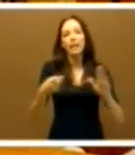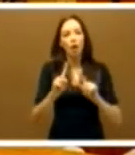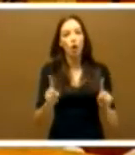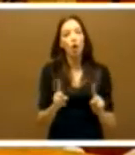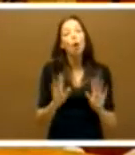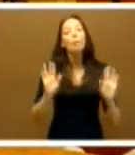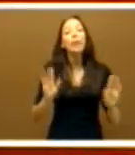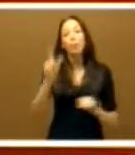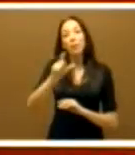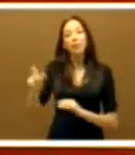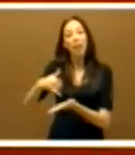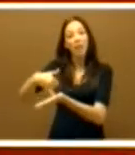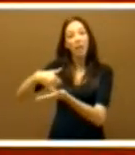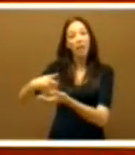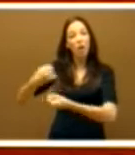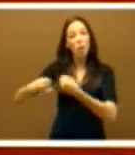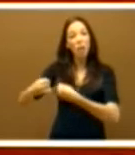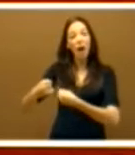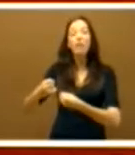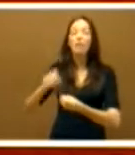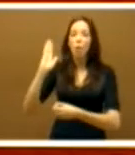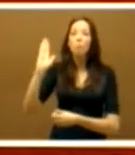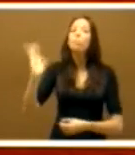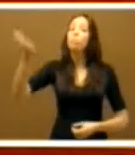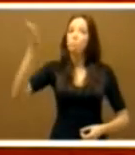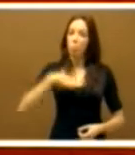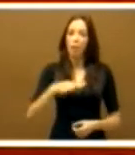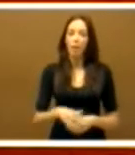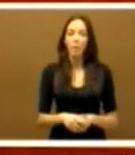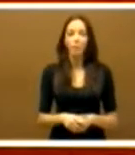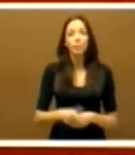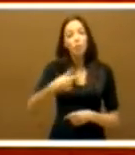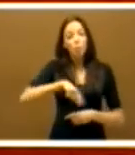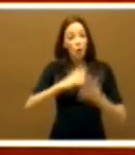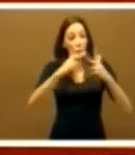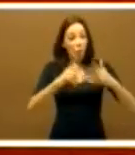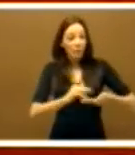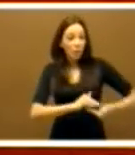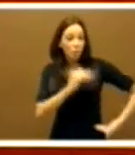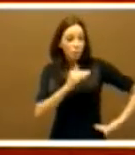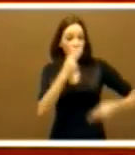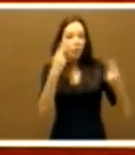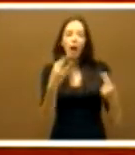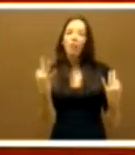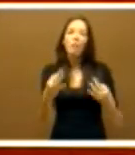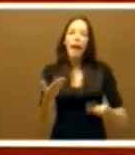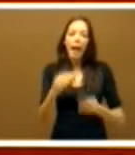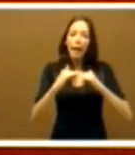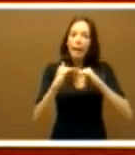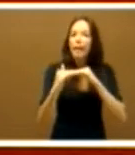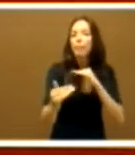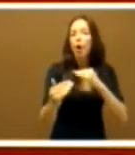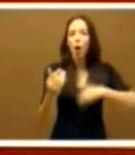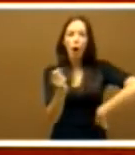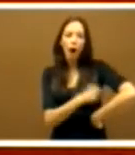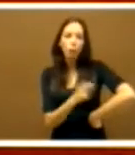a los que menos tienen. Nuestras cuentas públicas necesitan recobrar la estabilidad, el equilibrio, la austeridad que permitan